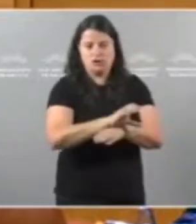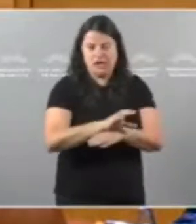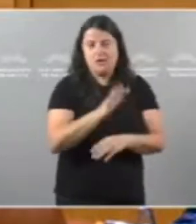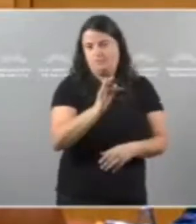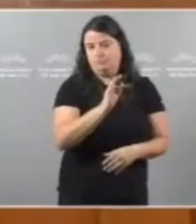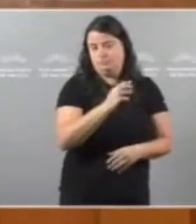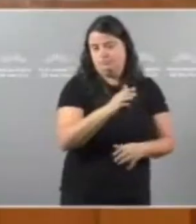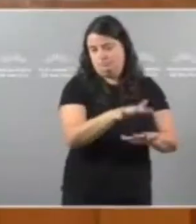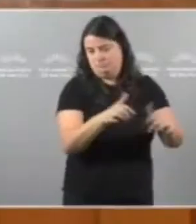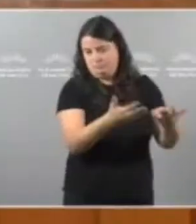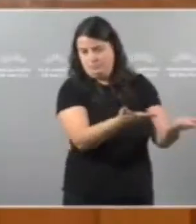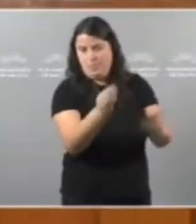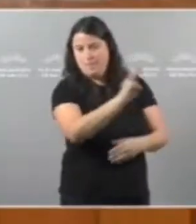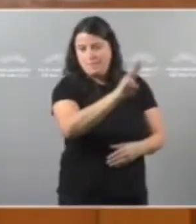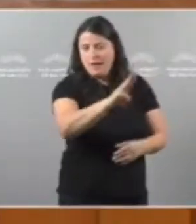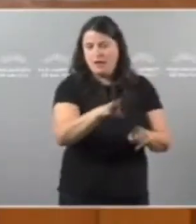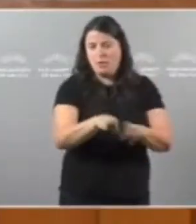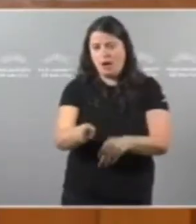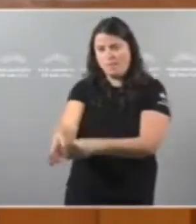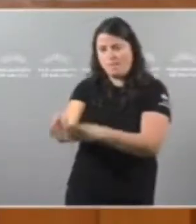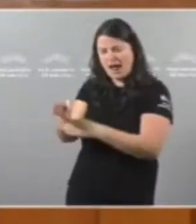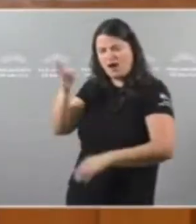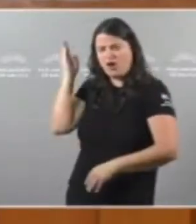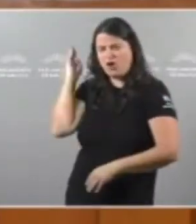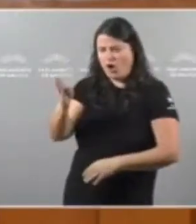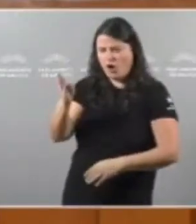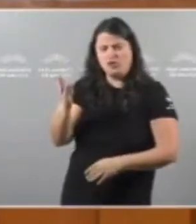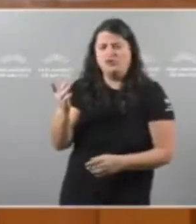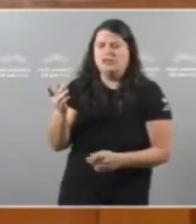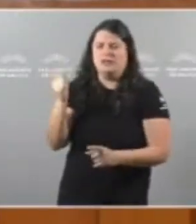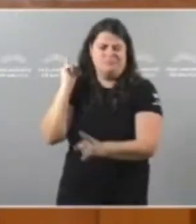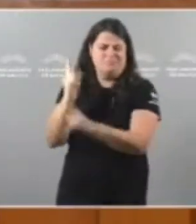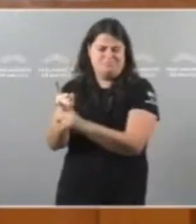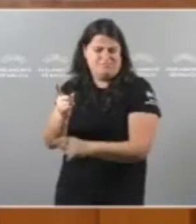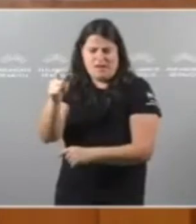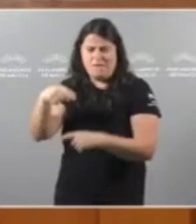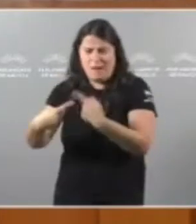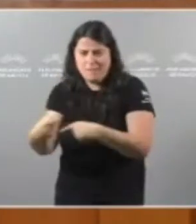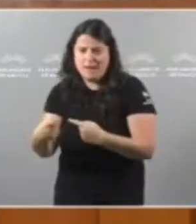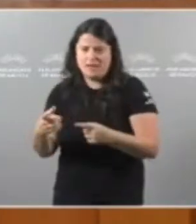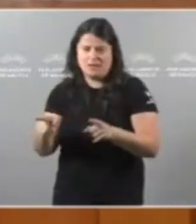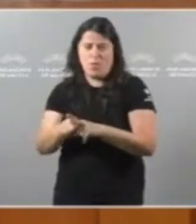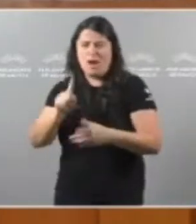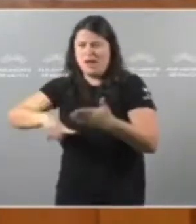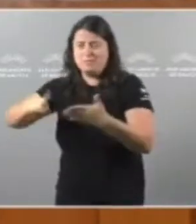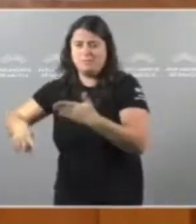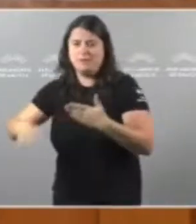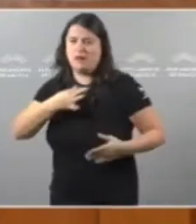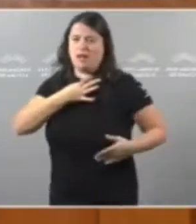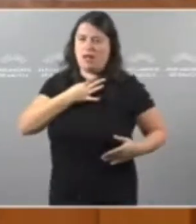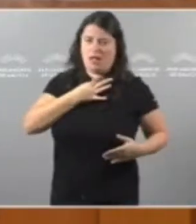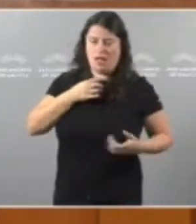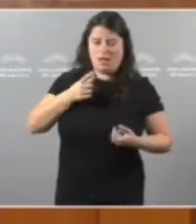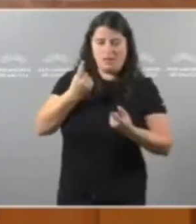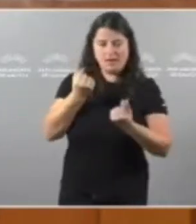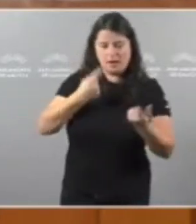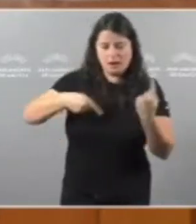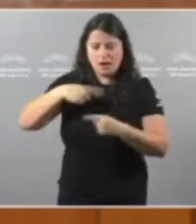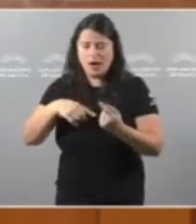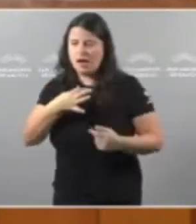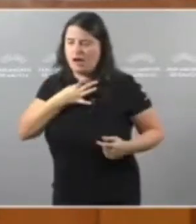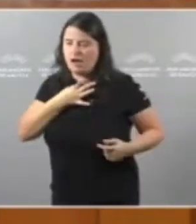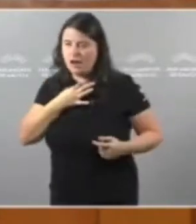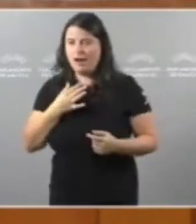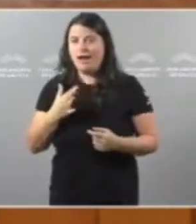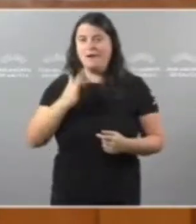Unha alabazada na cara de todas as familias Que as pasan canutas para chegar a fin de mes E as que por